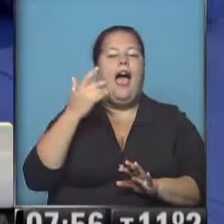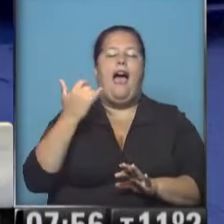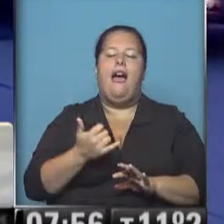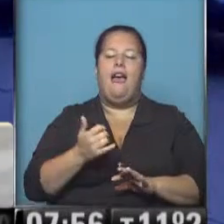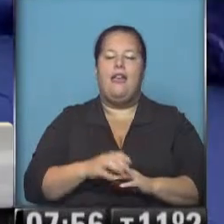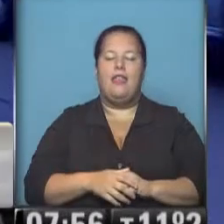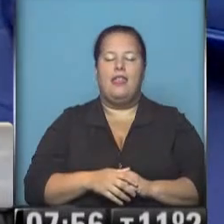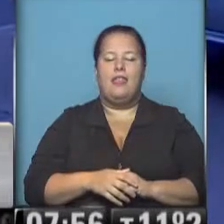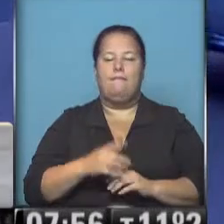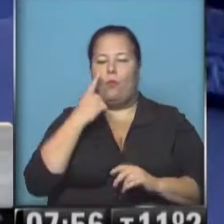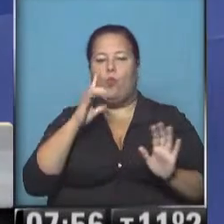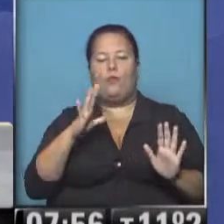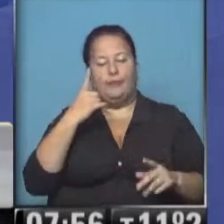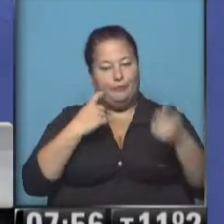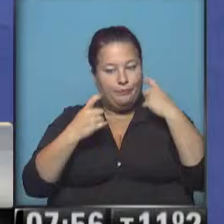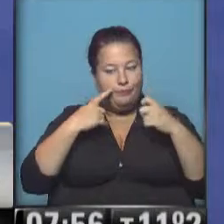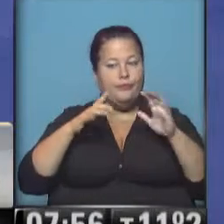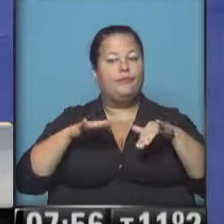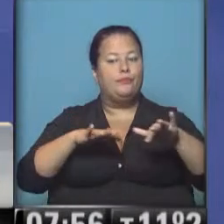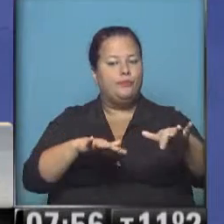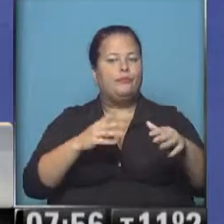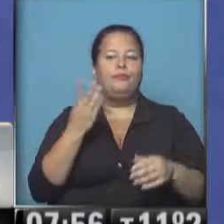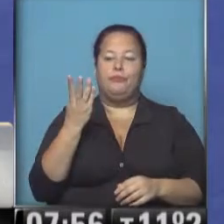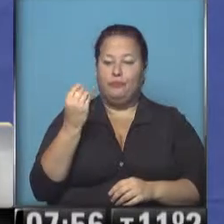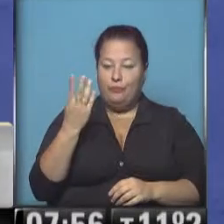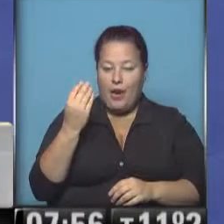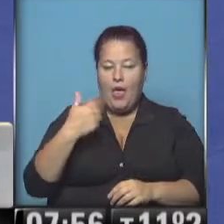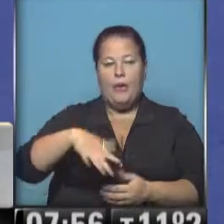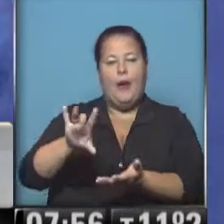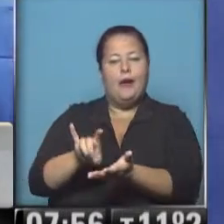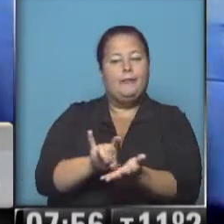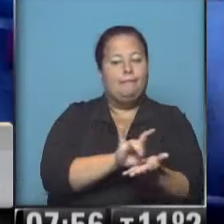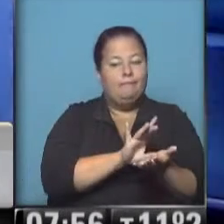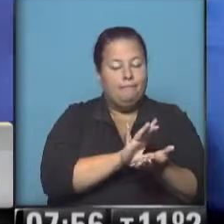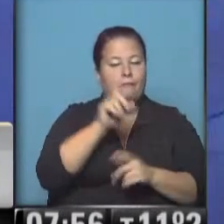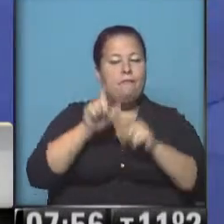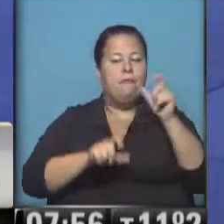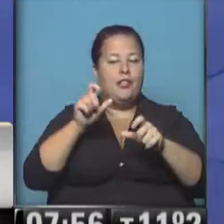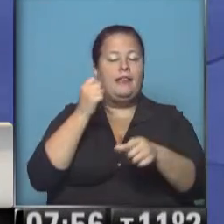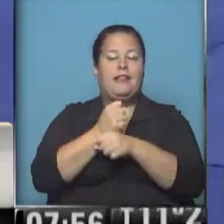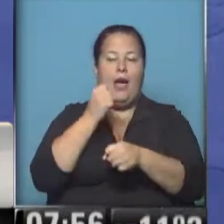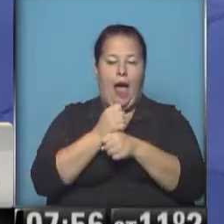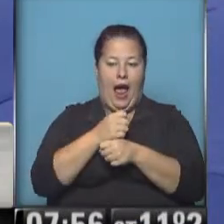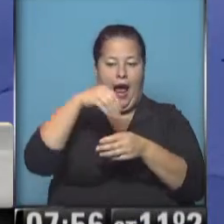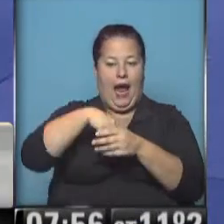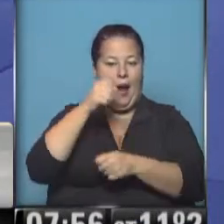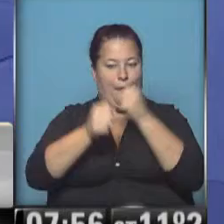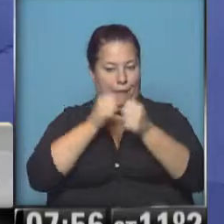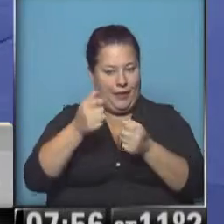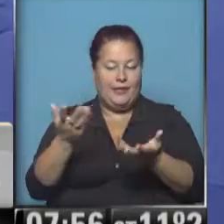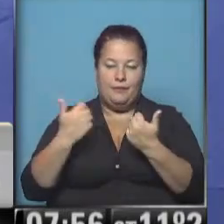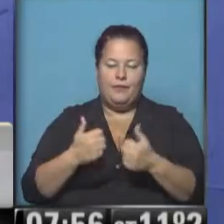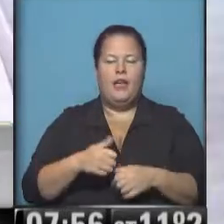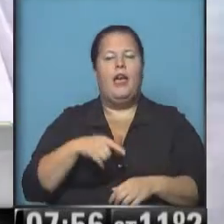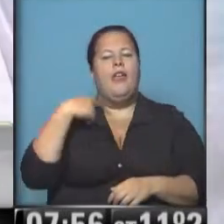estado de alerta y movilización y temen por despidos en el personal que trabaja en esta empresa. Los escucho.